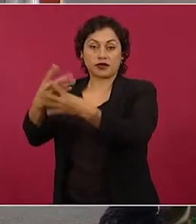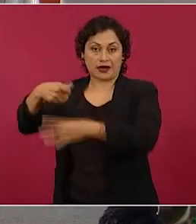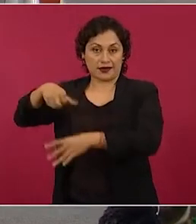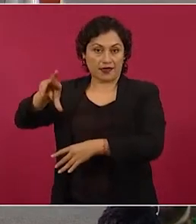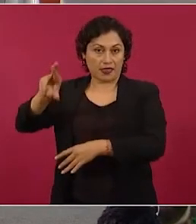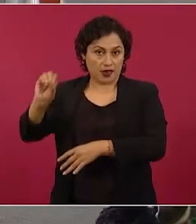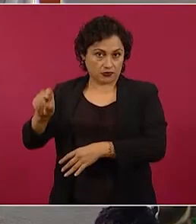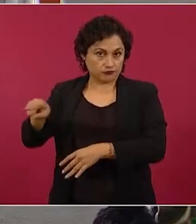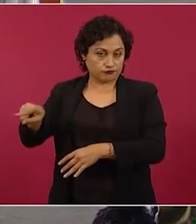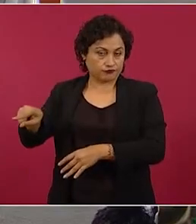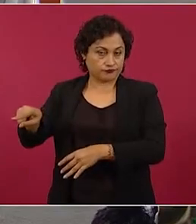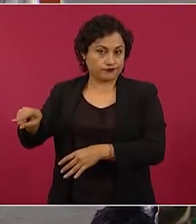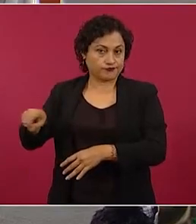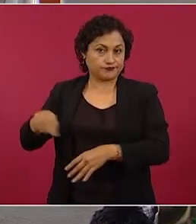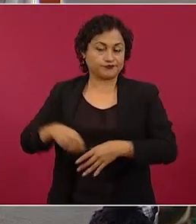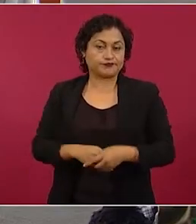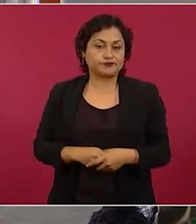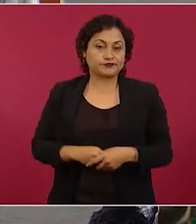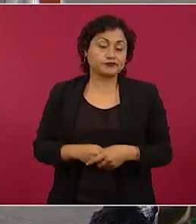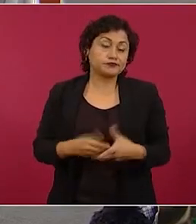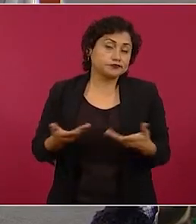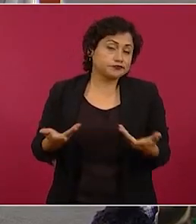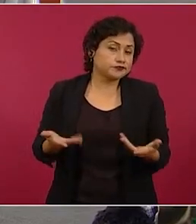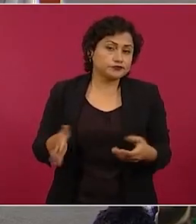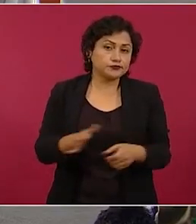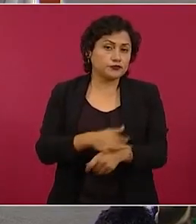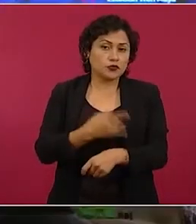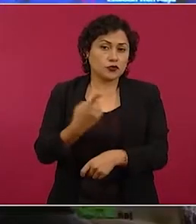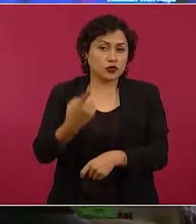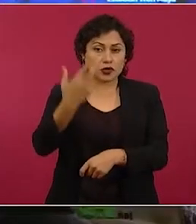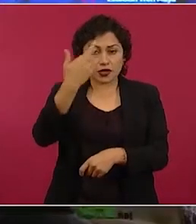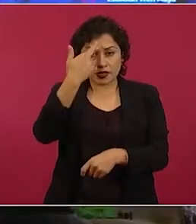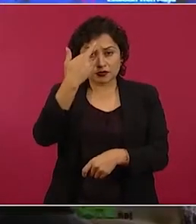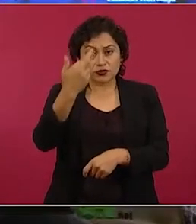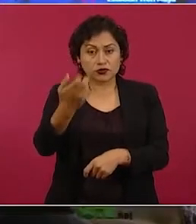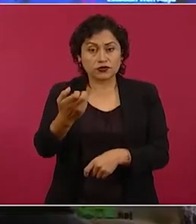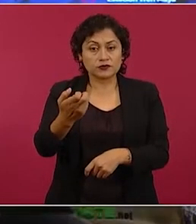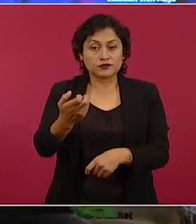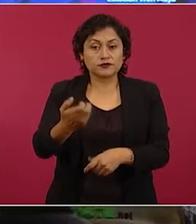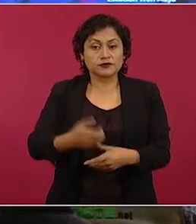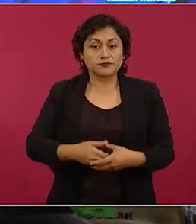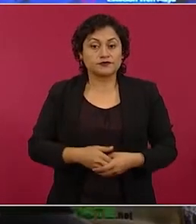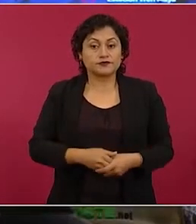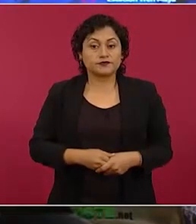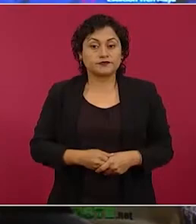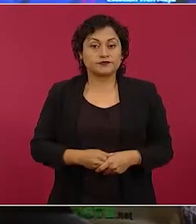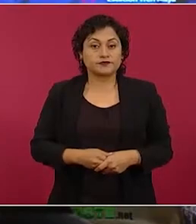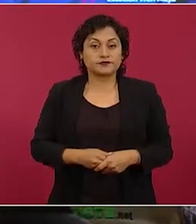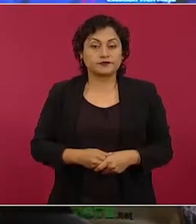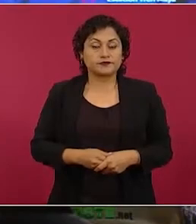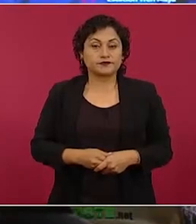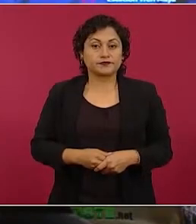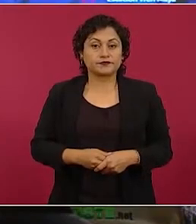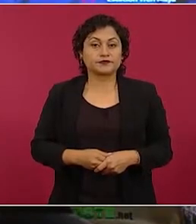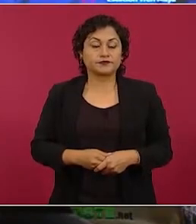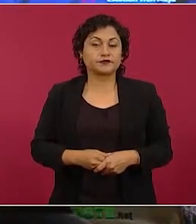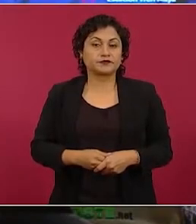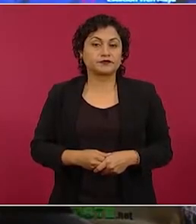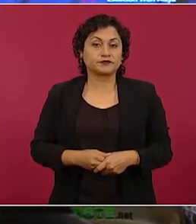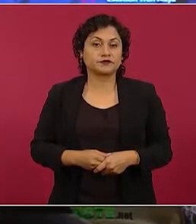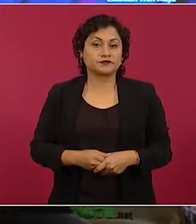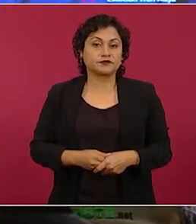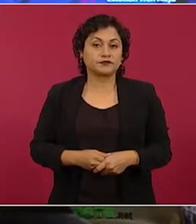entonces, por las pandemias, por todas las